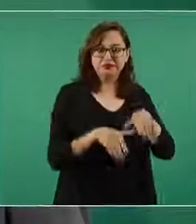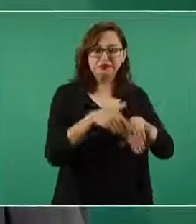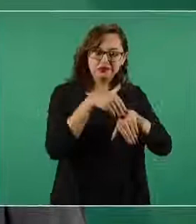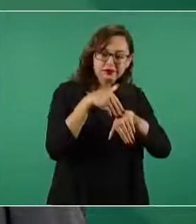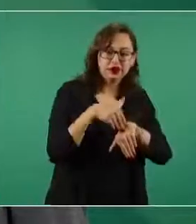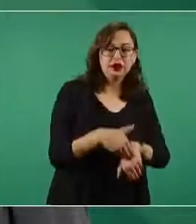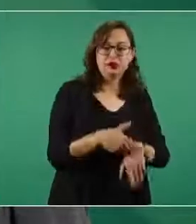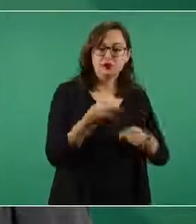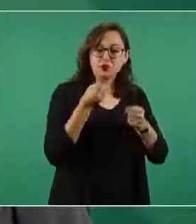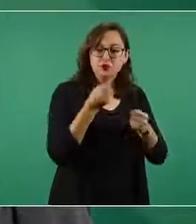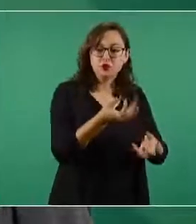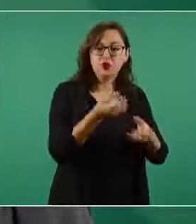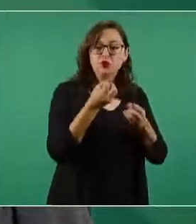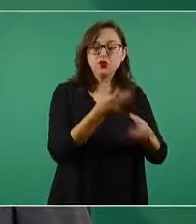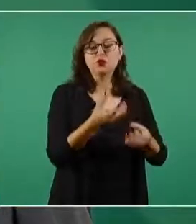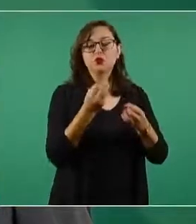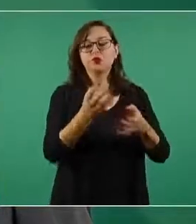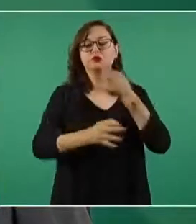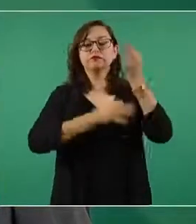el aplauso,